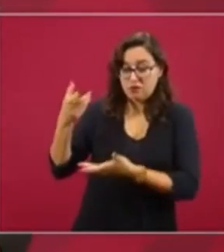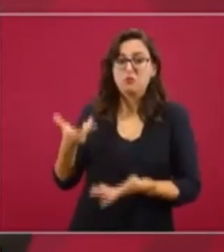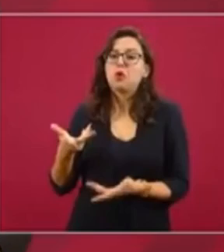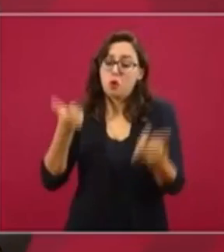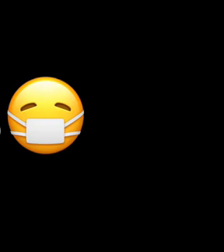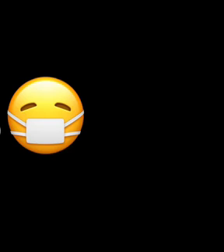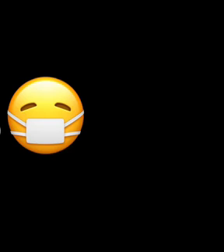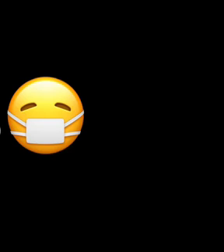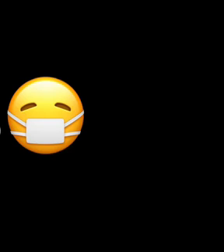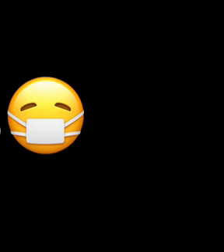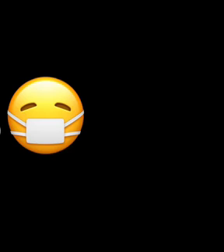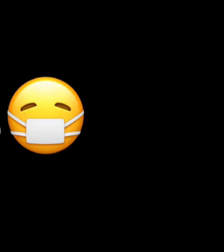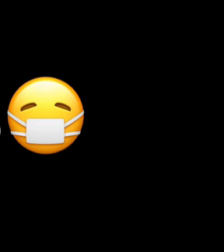bueno.